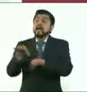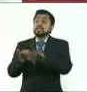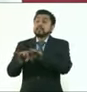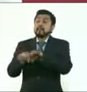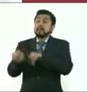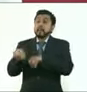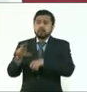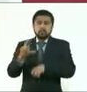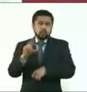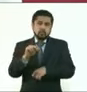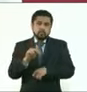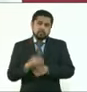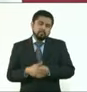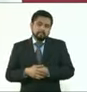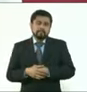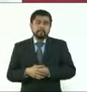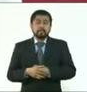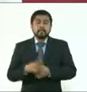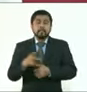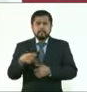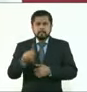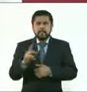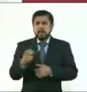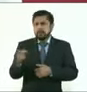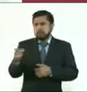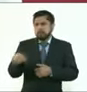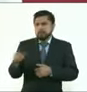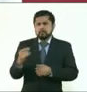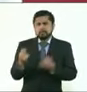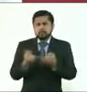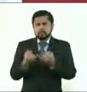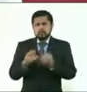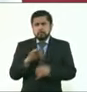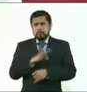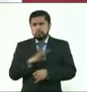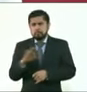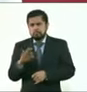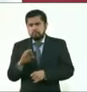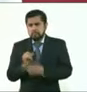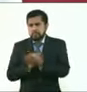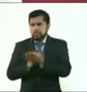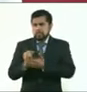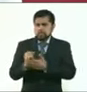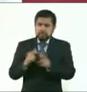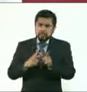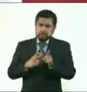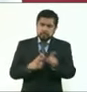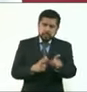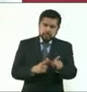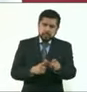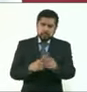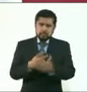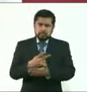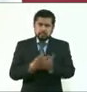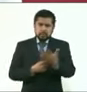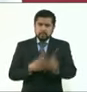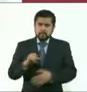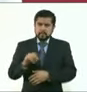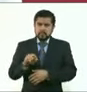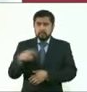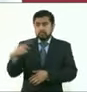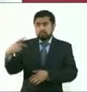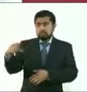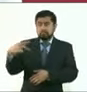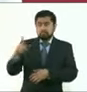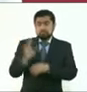ni mucho menos, y ellos tienen pues la posibilidad de seguir aceptando la beca o no. Es un programa que se establece de esta manera.